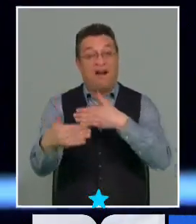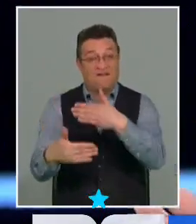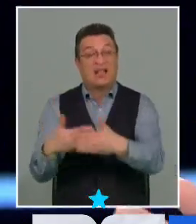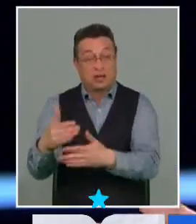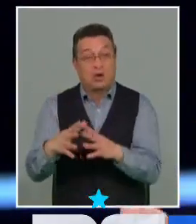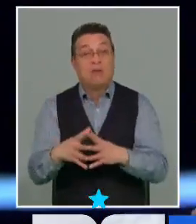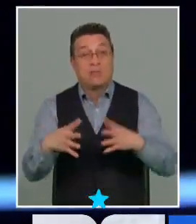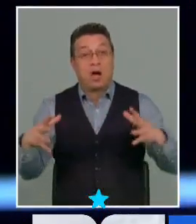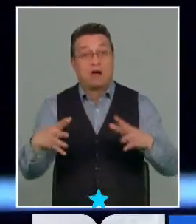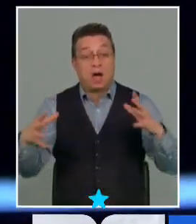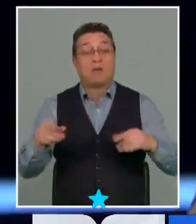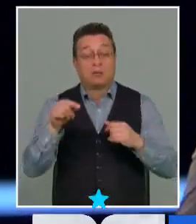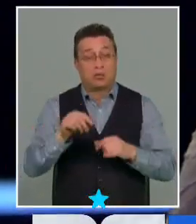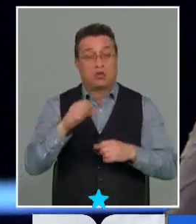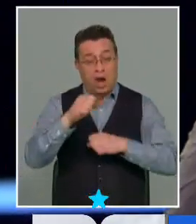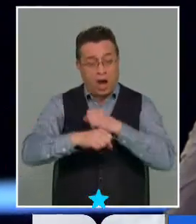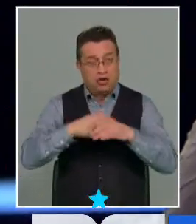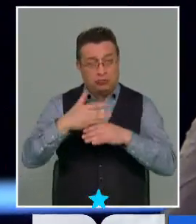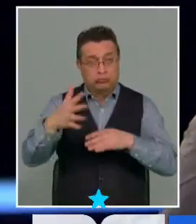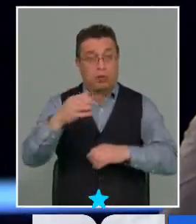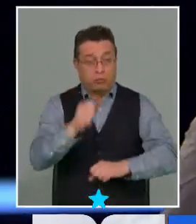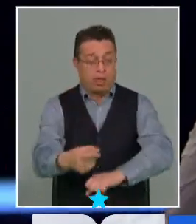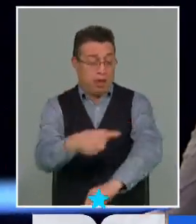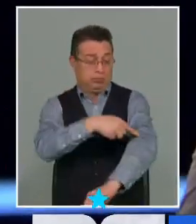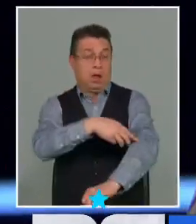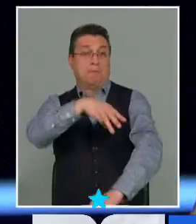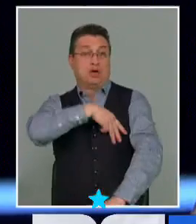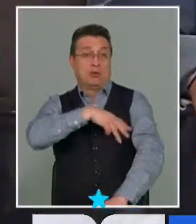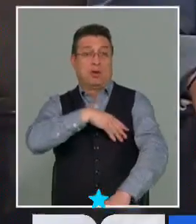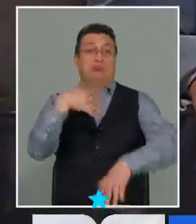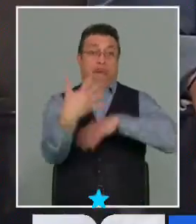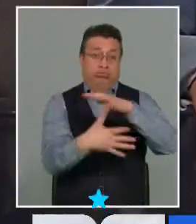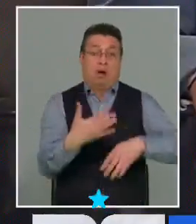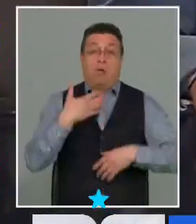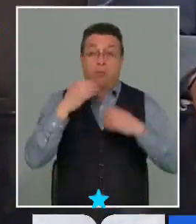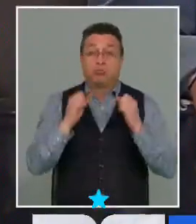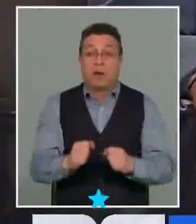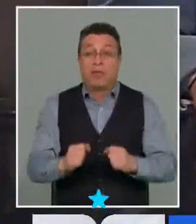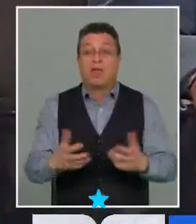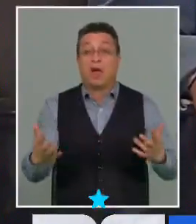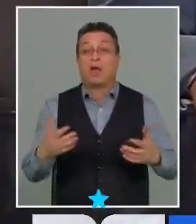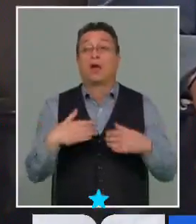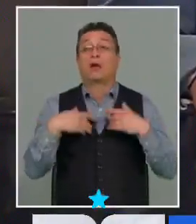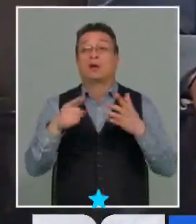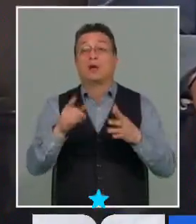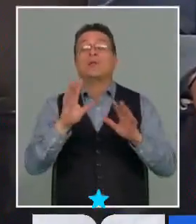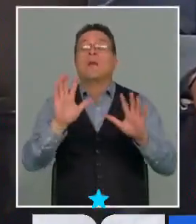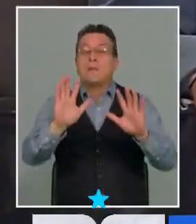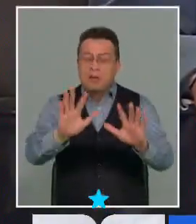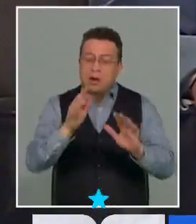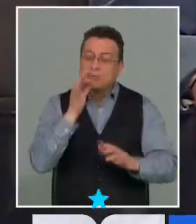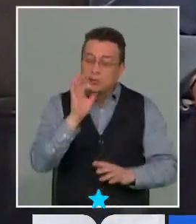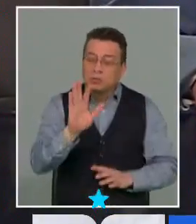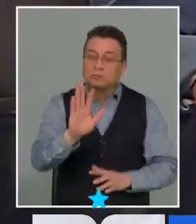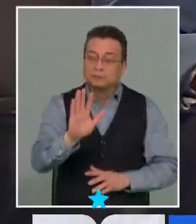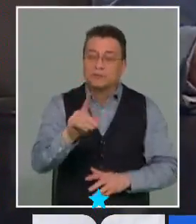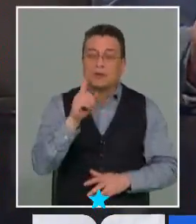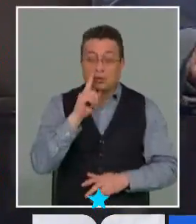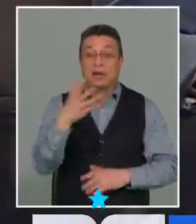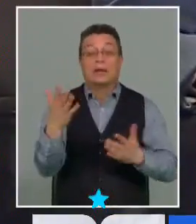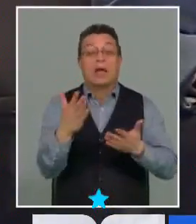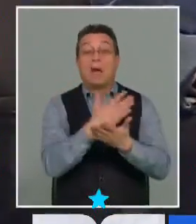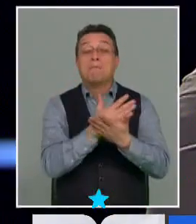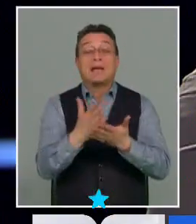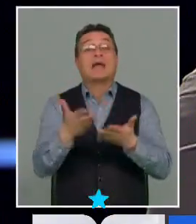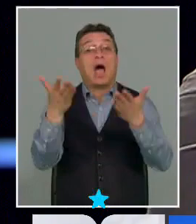posiblemente en un par de años más va a llegar a la región metropolitana. Pero, Camilo, convengamos que lo que está